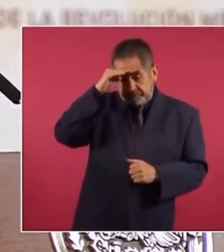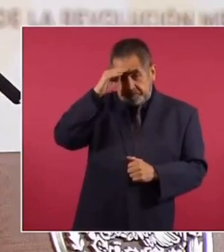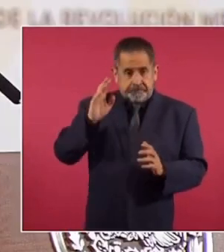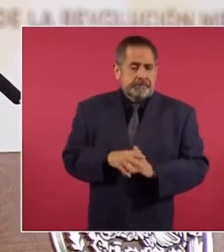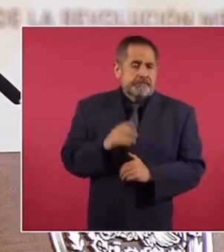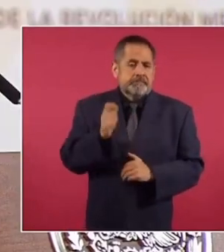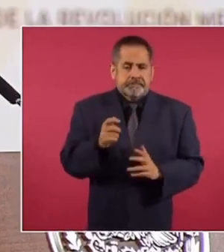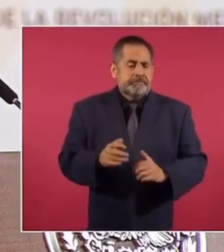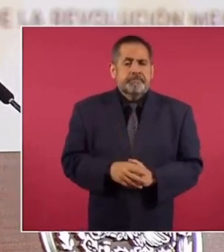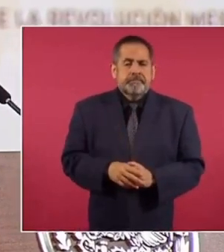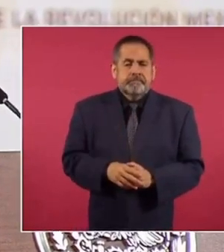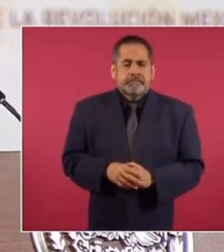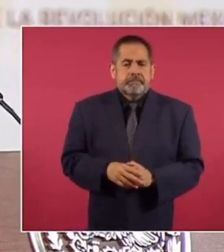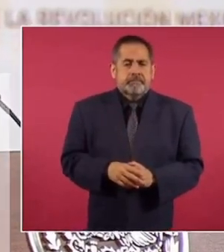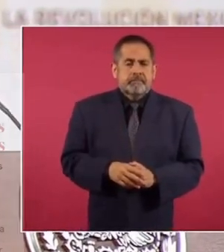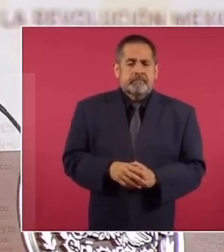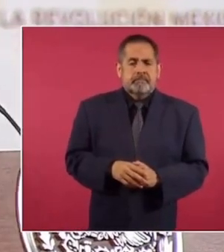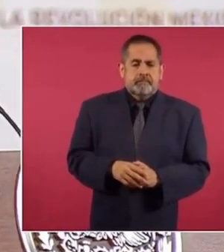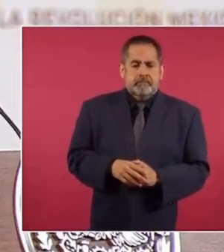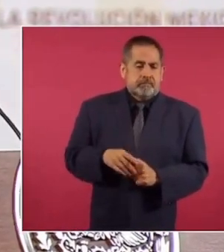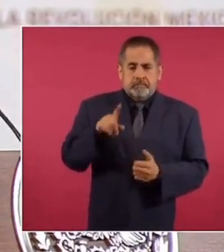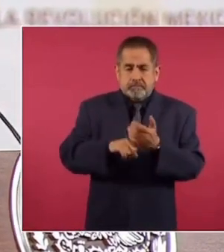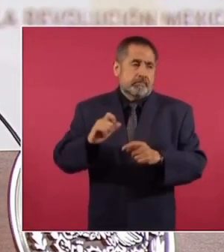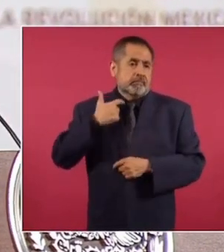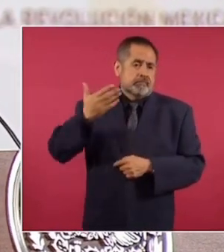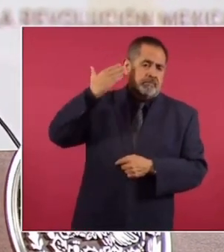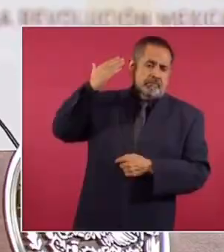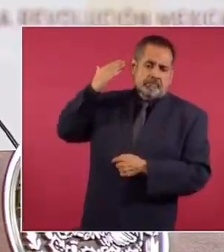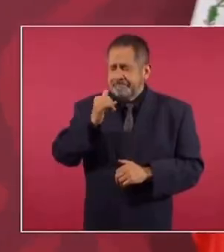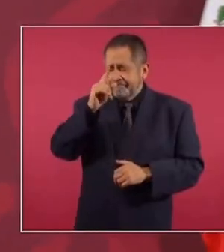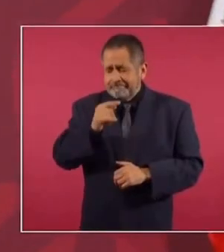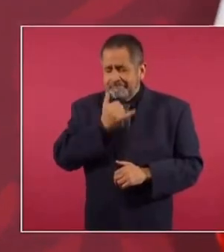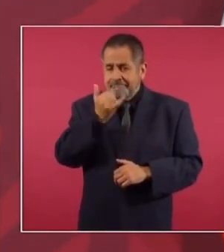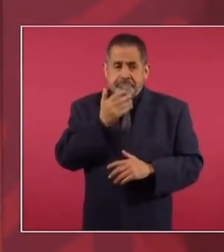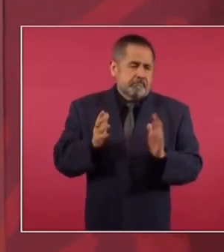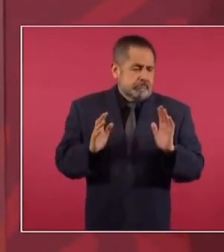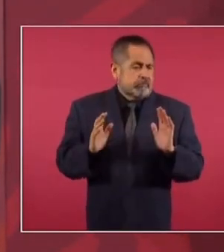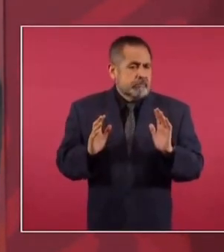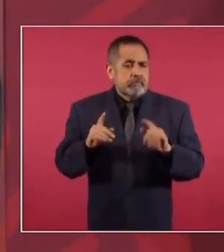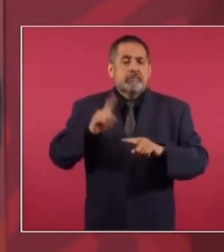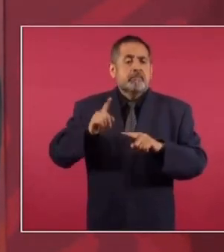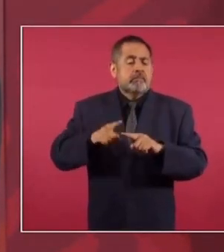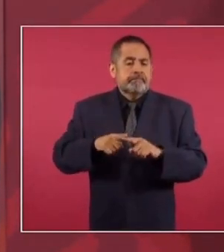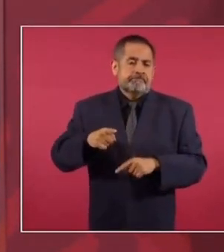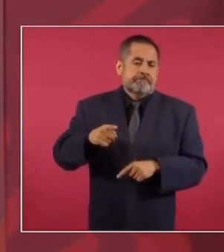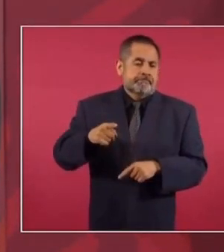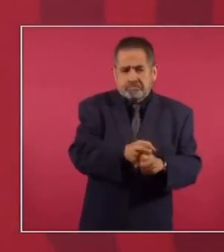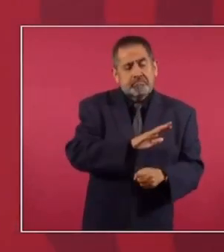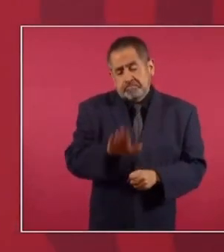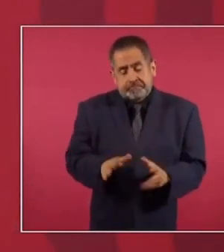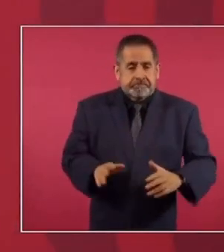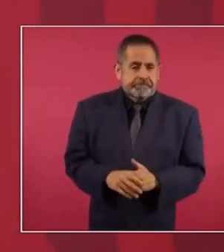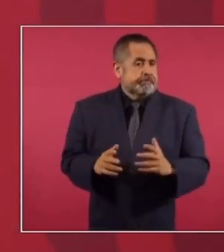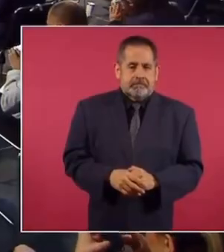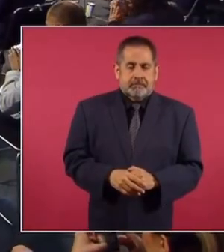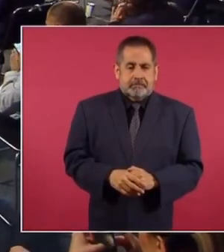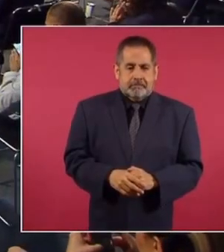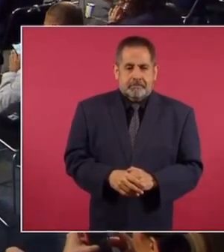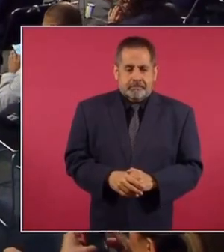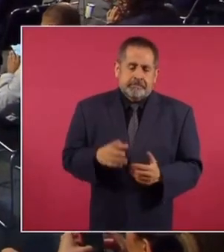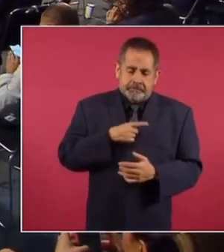que los errores que ha cometido el ejército se han originado por órdenes de autoridades civiles. Entonces,